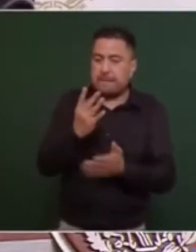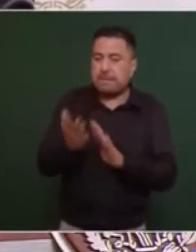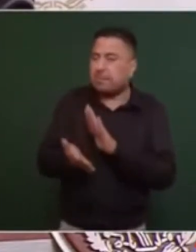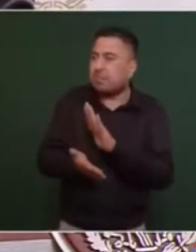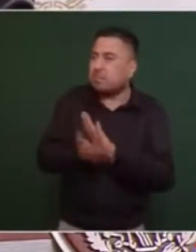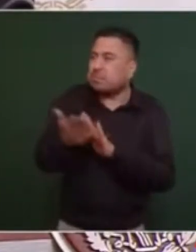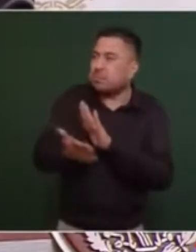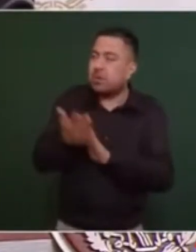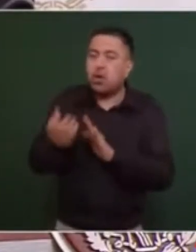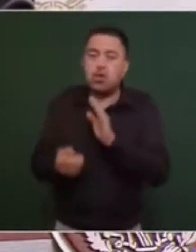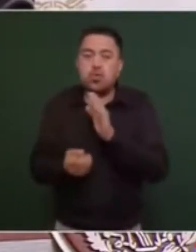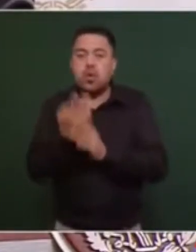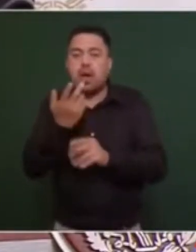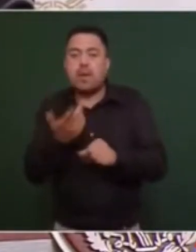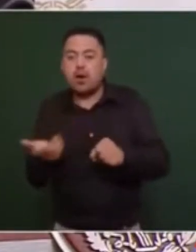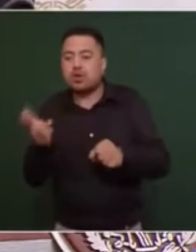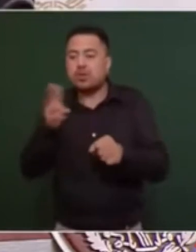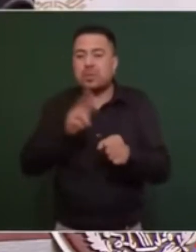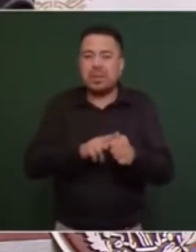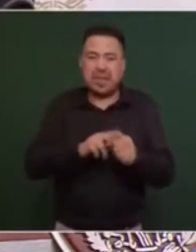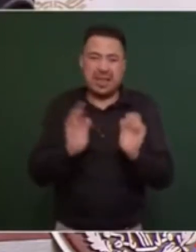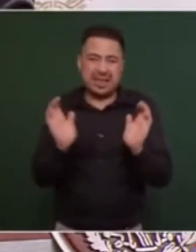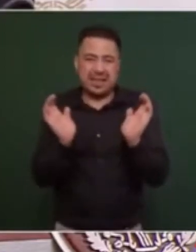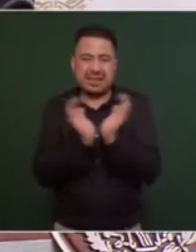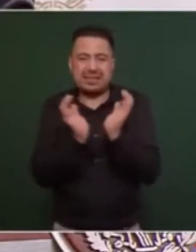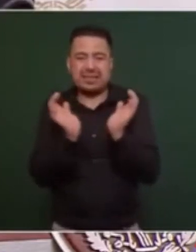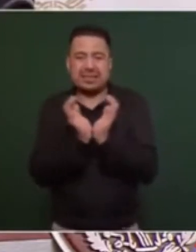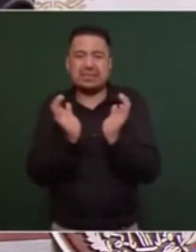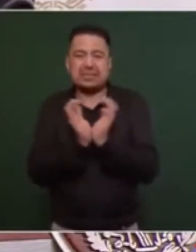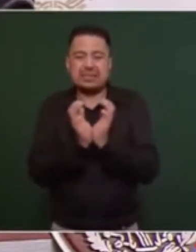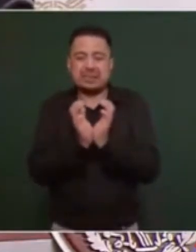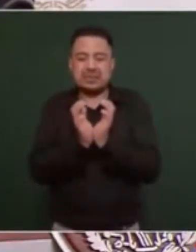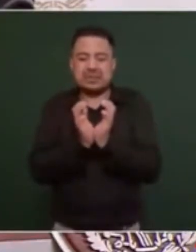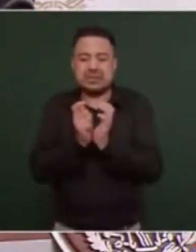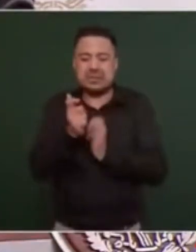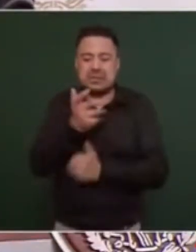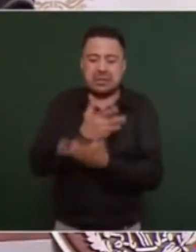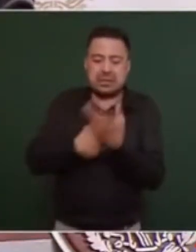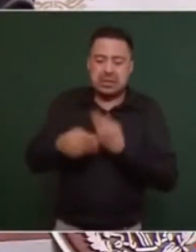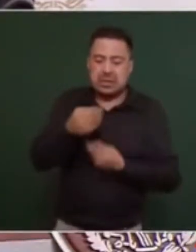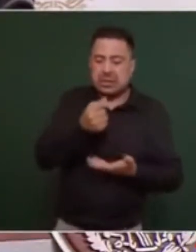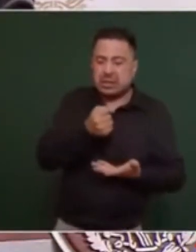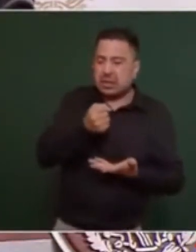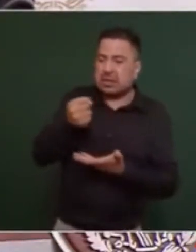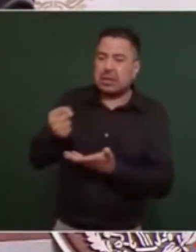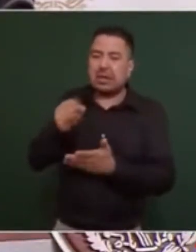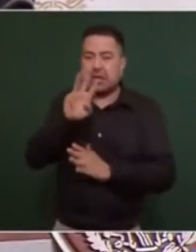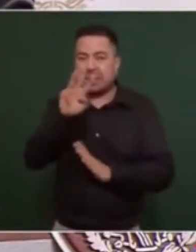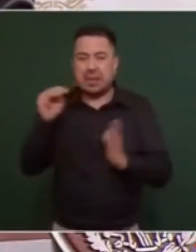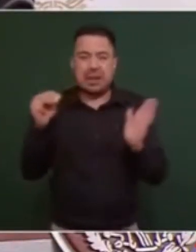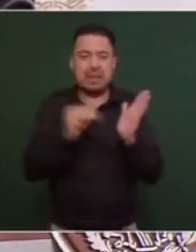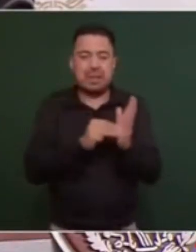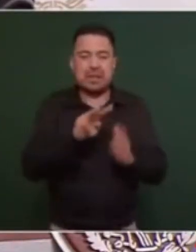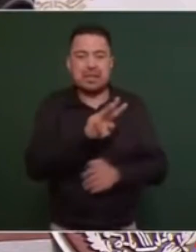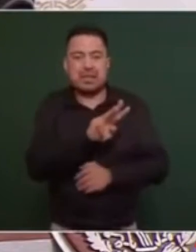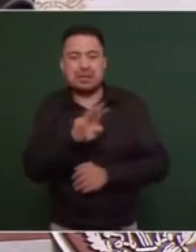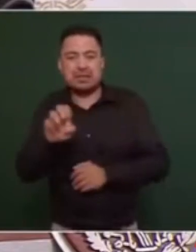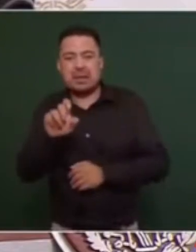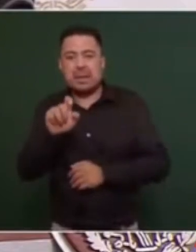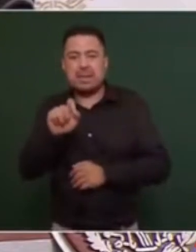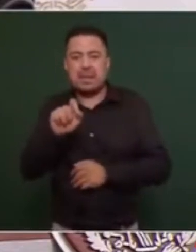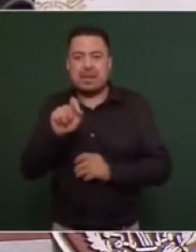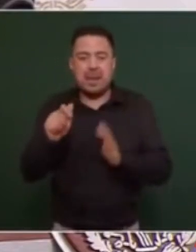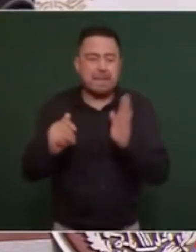del nuevo hospital del Issste que tendría una inversión de 3.320